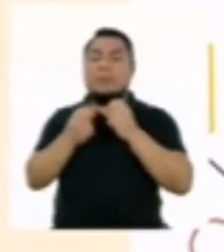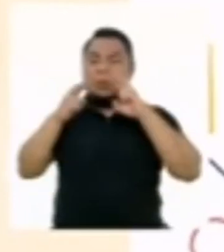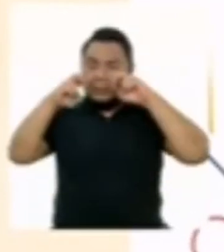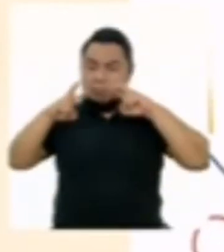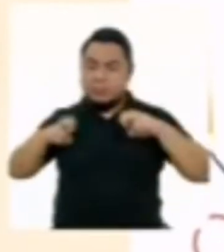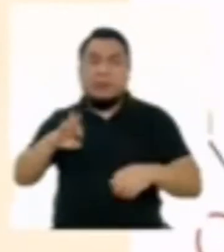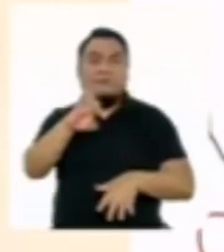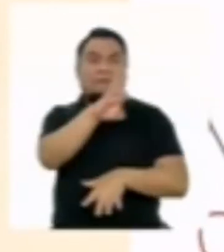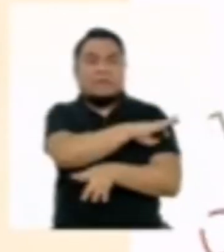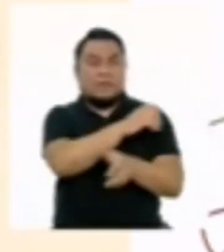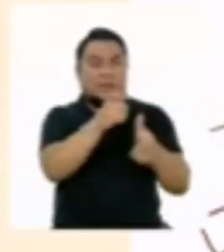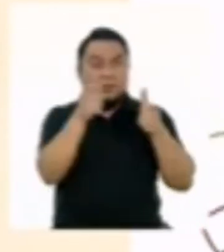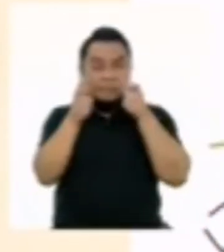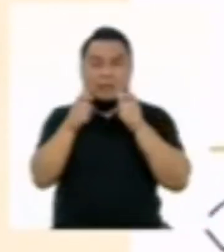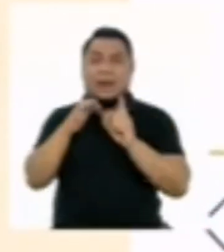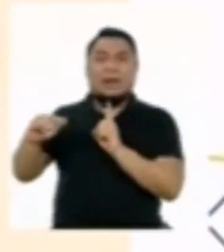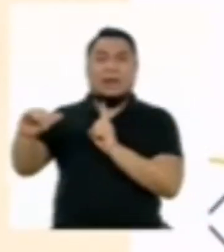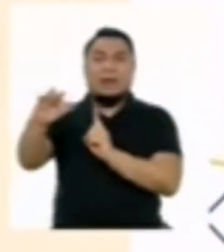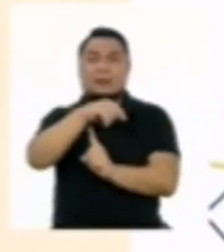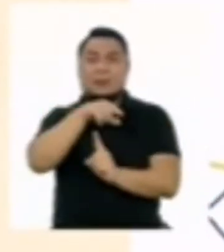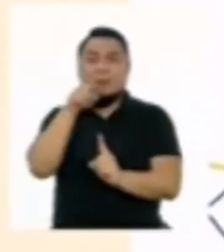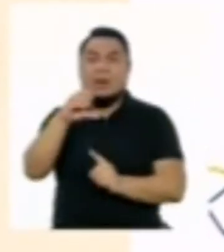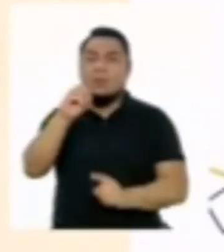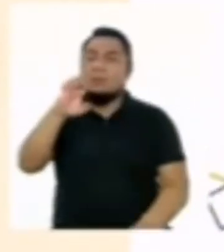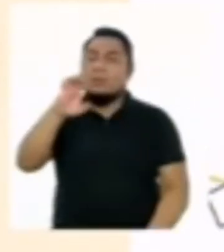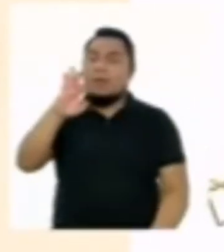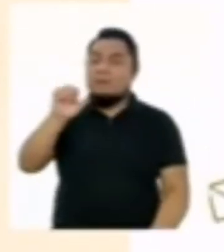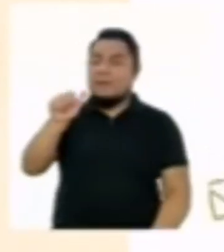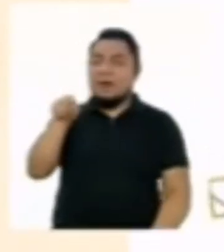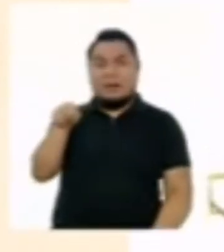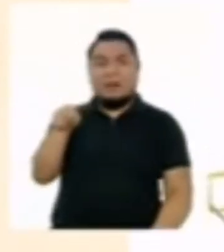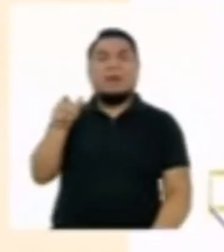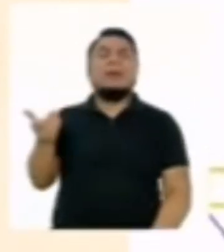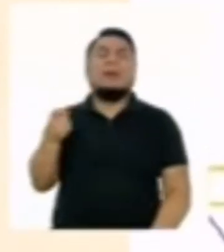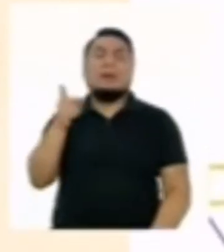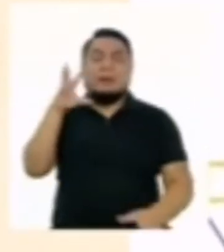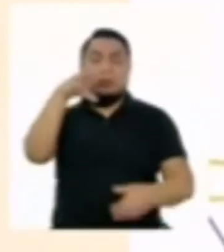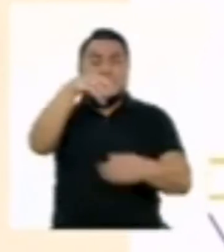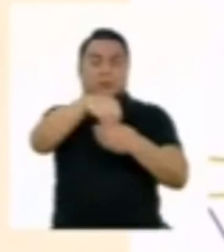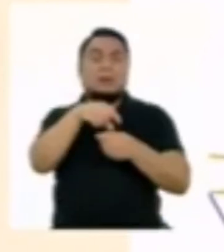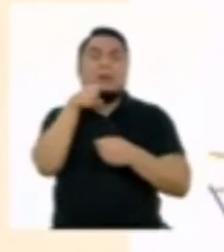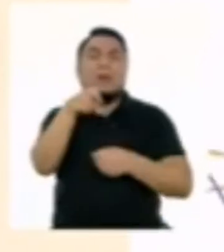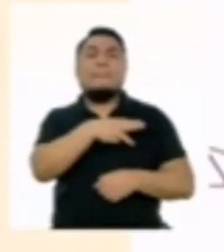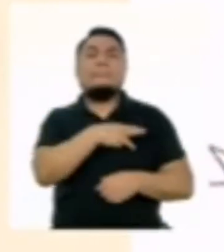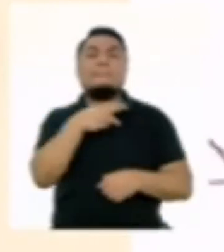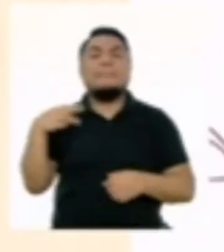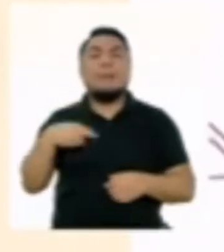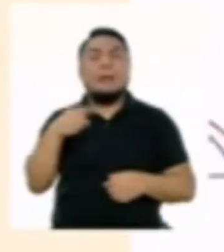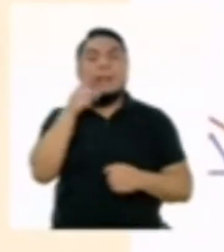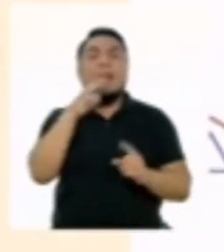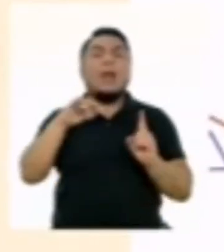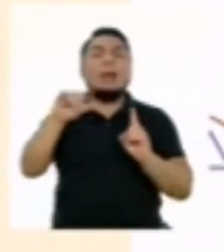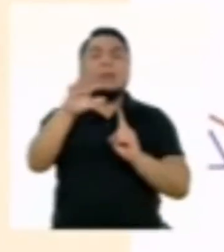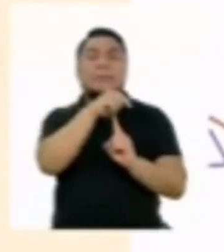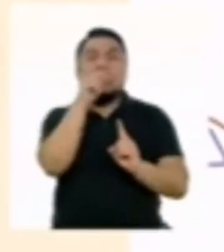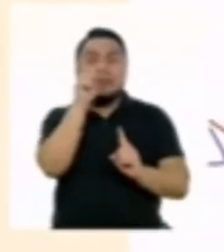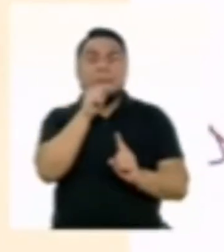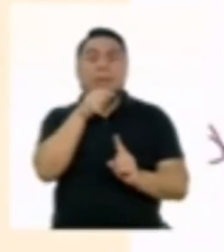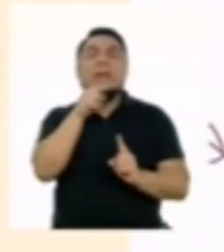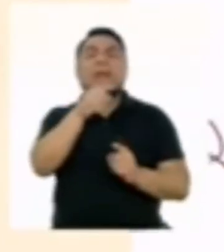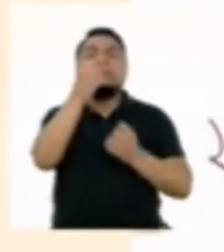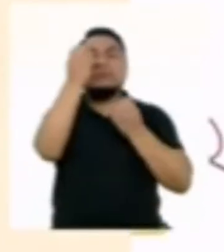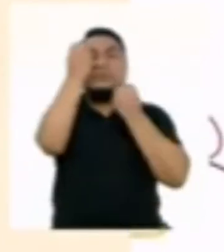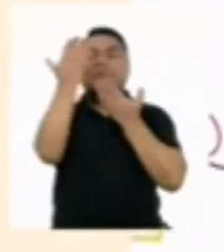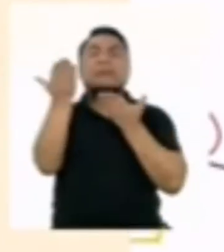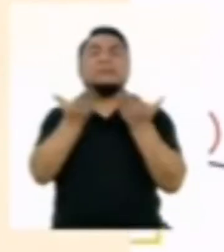Evaluación y Fiscalización Ambiental, OEFA, que está adscrito al Ministerio del Ambiente, tiene el Servicio